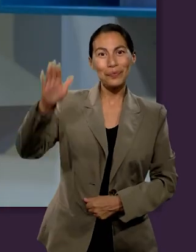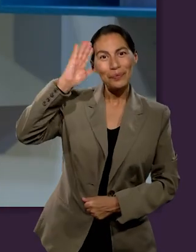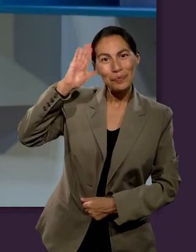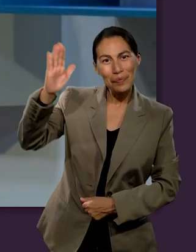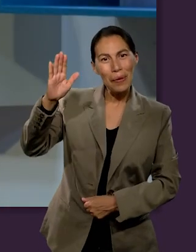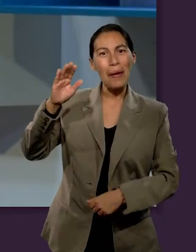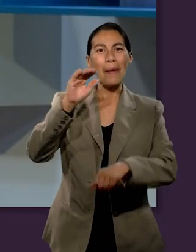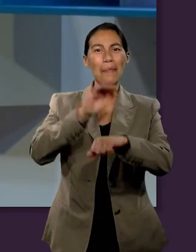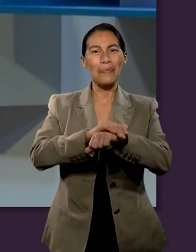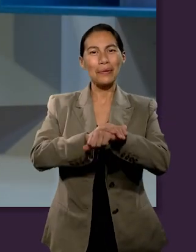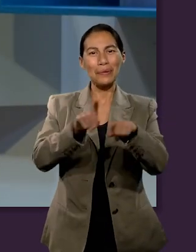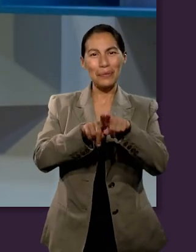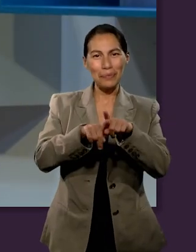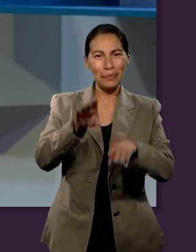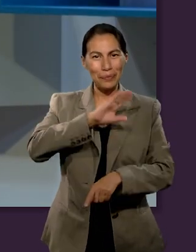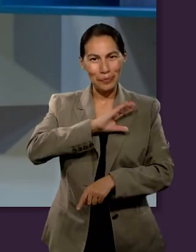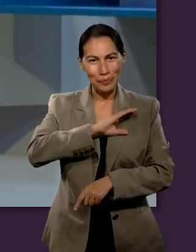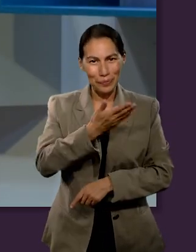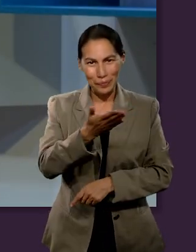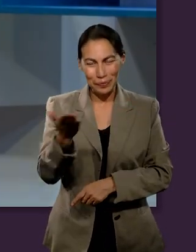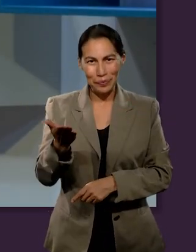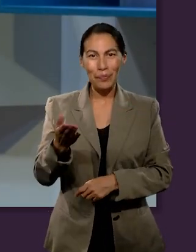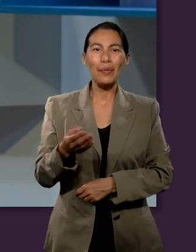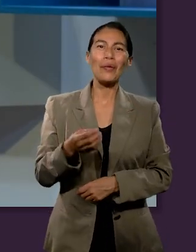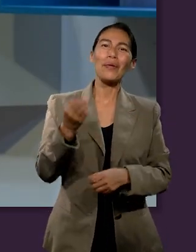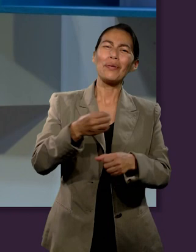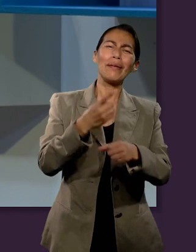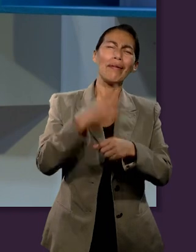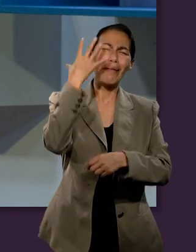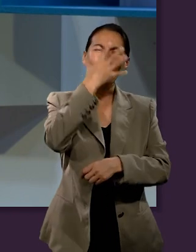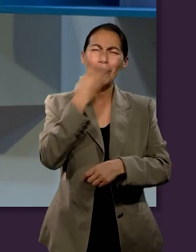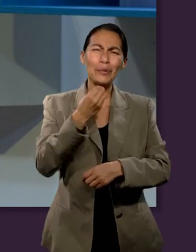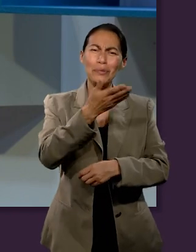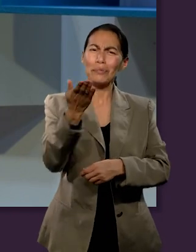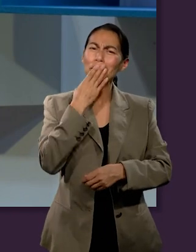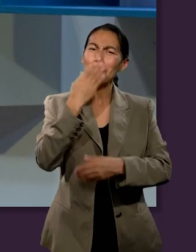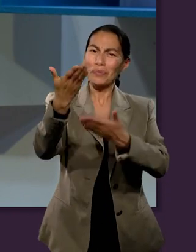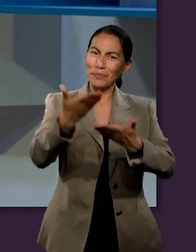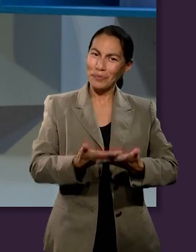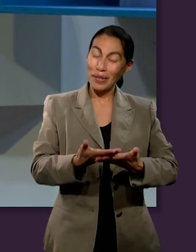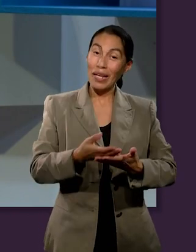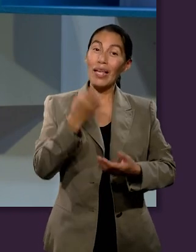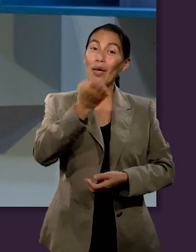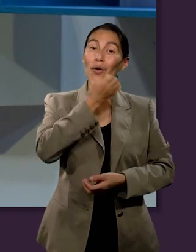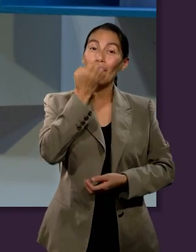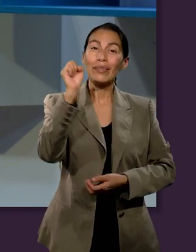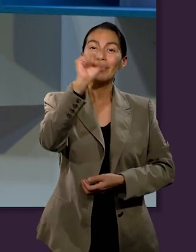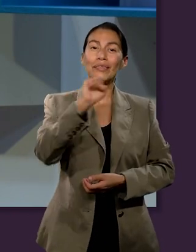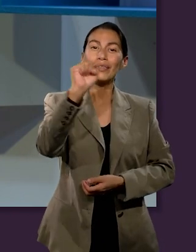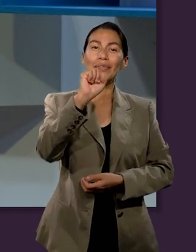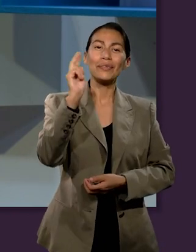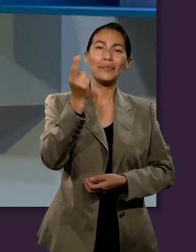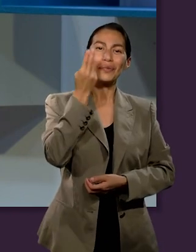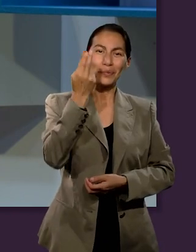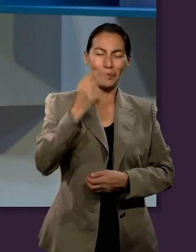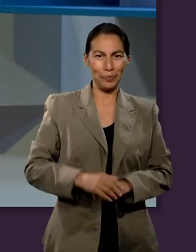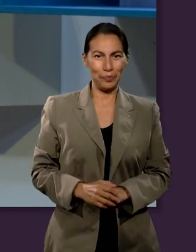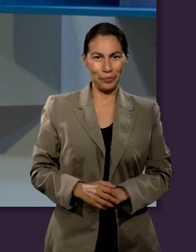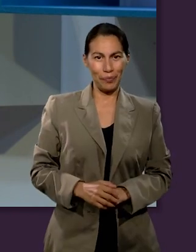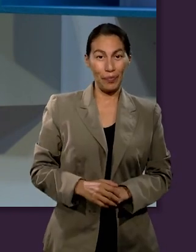Hola, estimados amigos y hermanos. Es un privilegio darle la bienvenida a este repaso de la Escuela Sabática Universitaria.